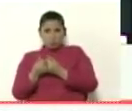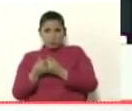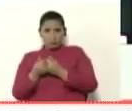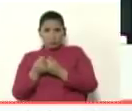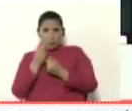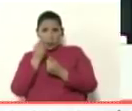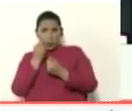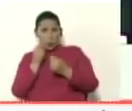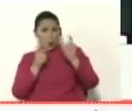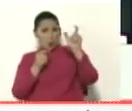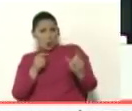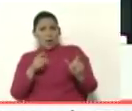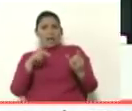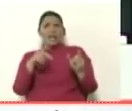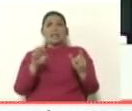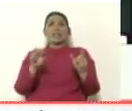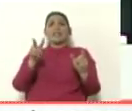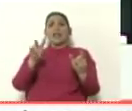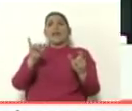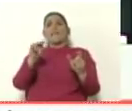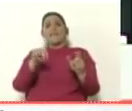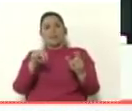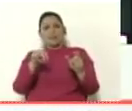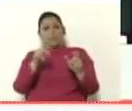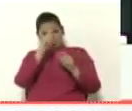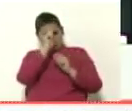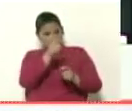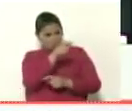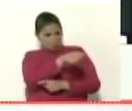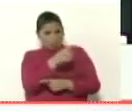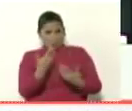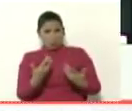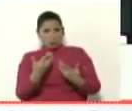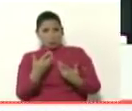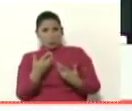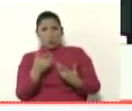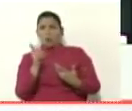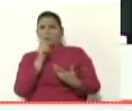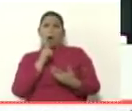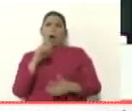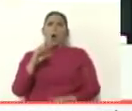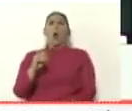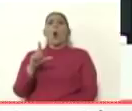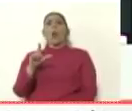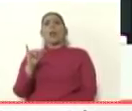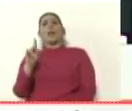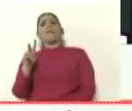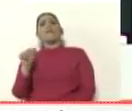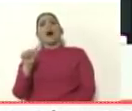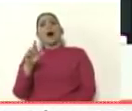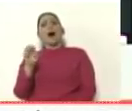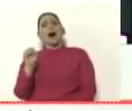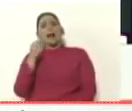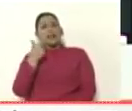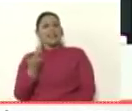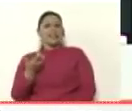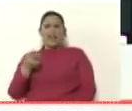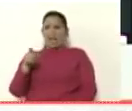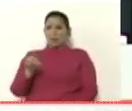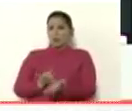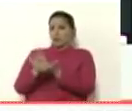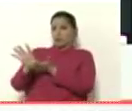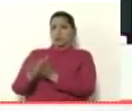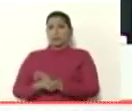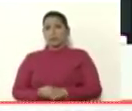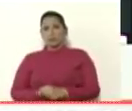Kevin que fue puesto para eso? no es que Olivares y Gavierellano sean unos de echados de